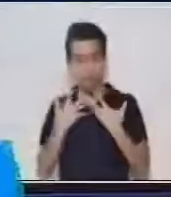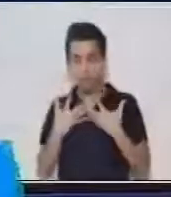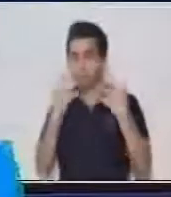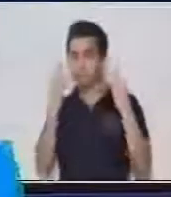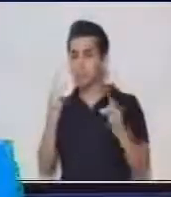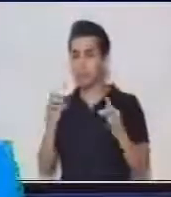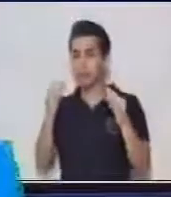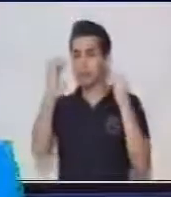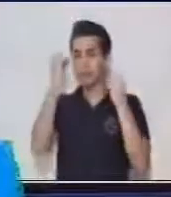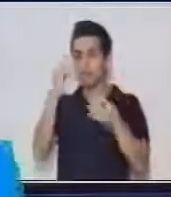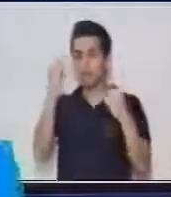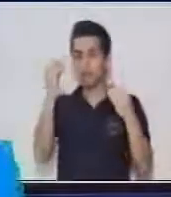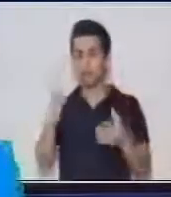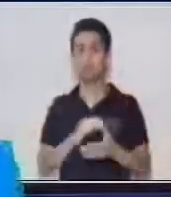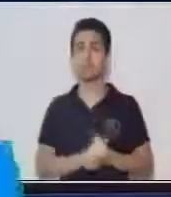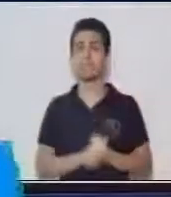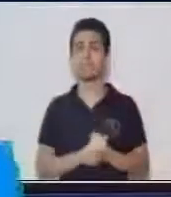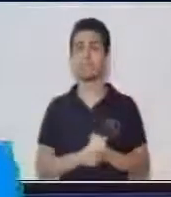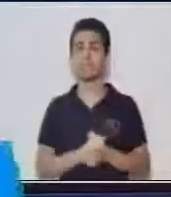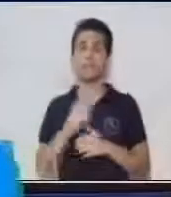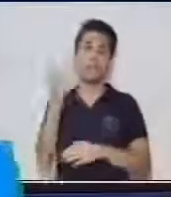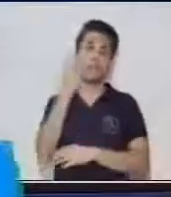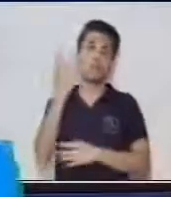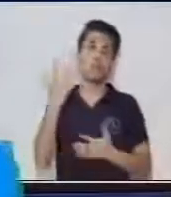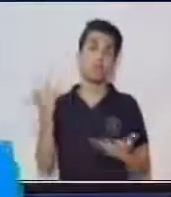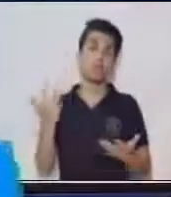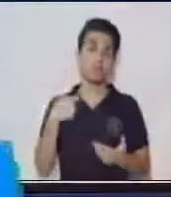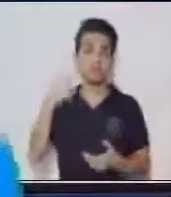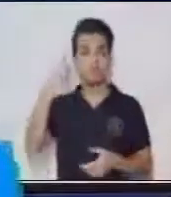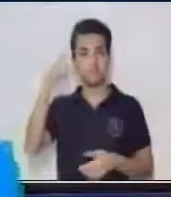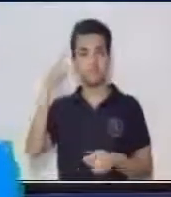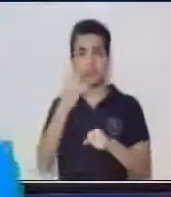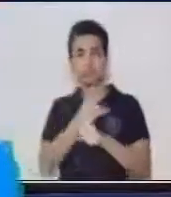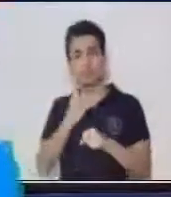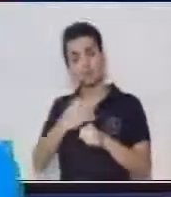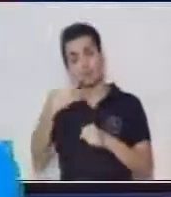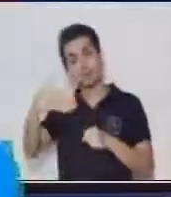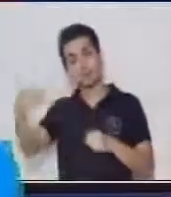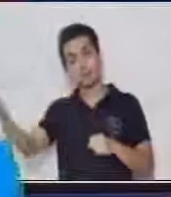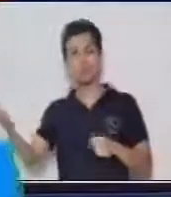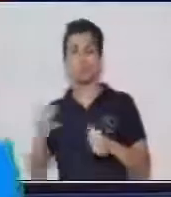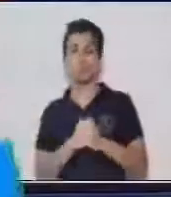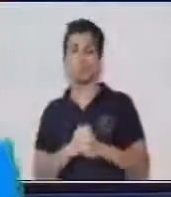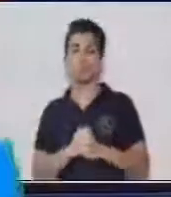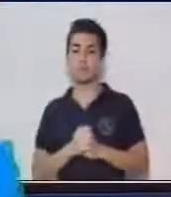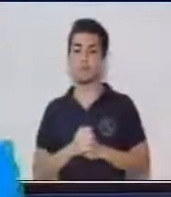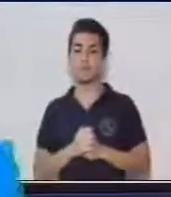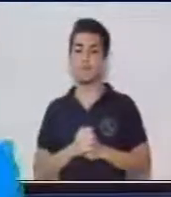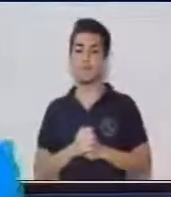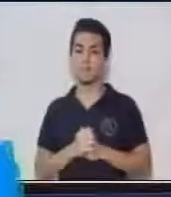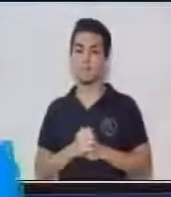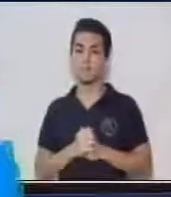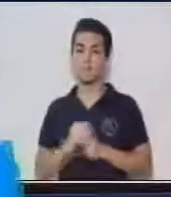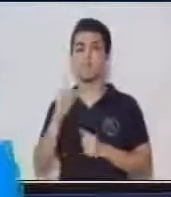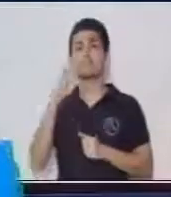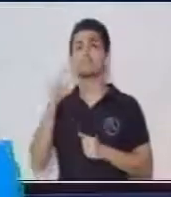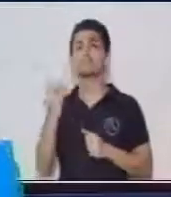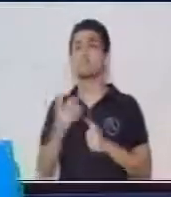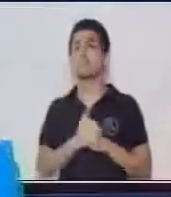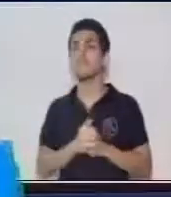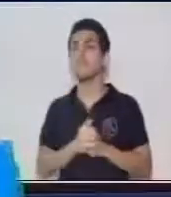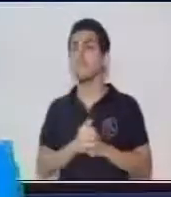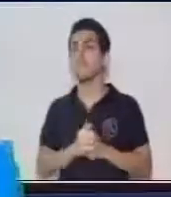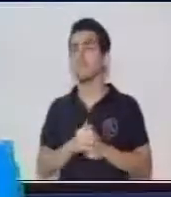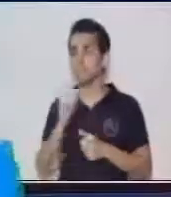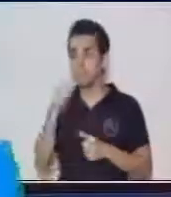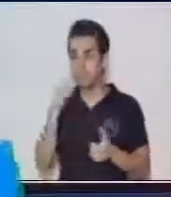relevante que nos va a servir más adelante porque es algo acá que por